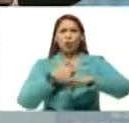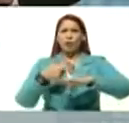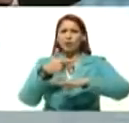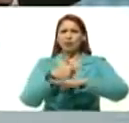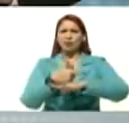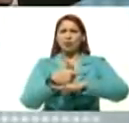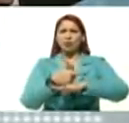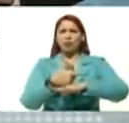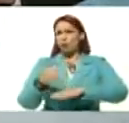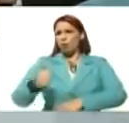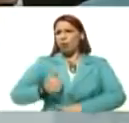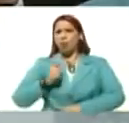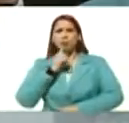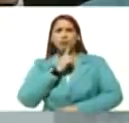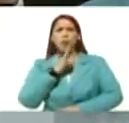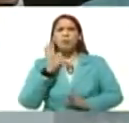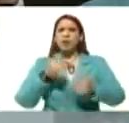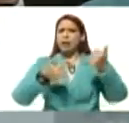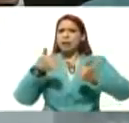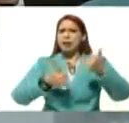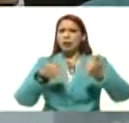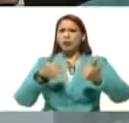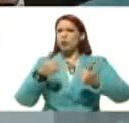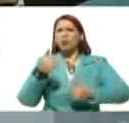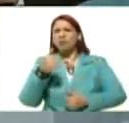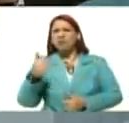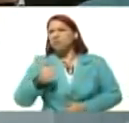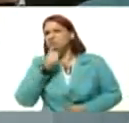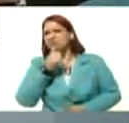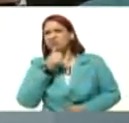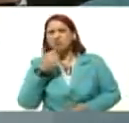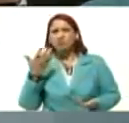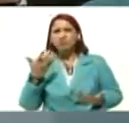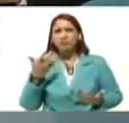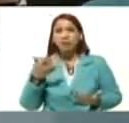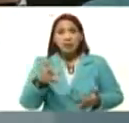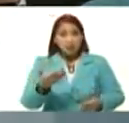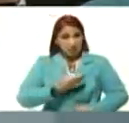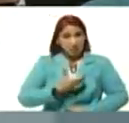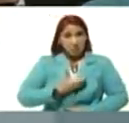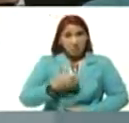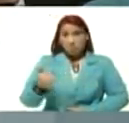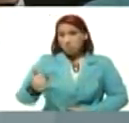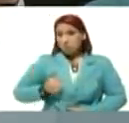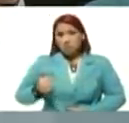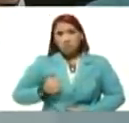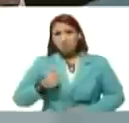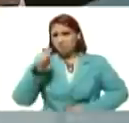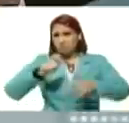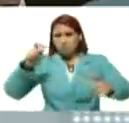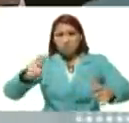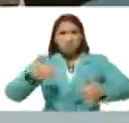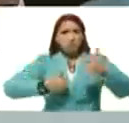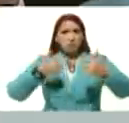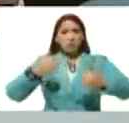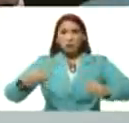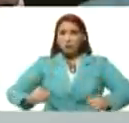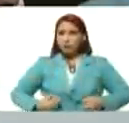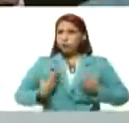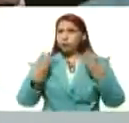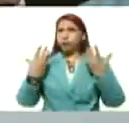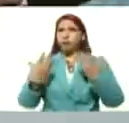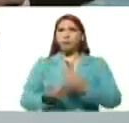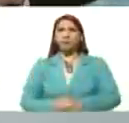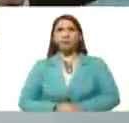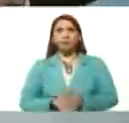X tal candidato, tal candidata, la alcaldía, tal candidato, tal candidato, y la emoción es la